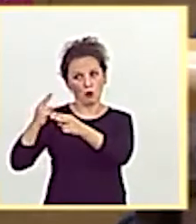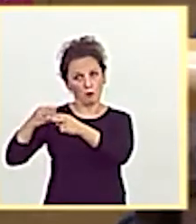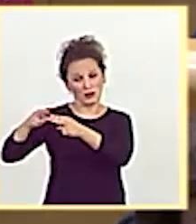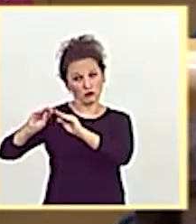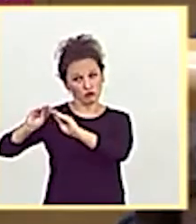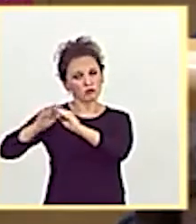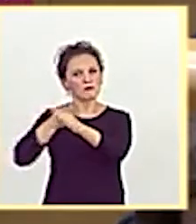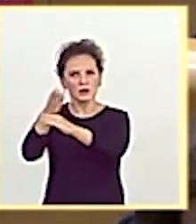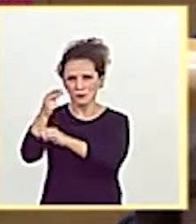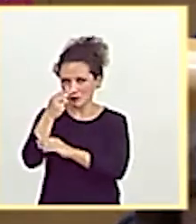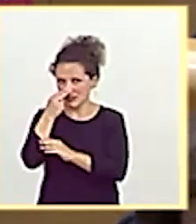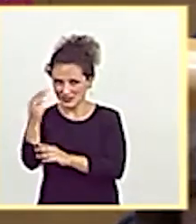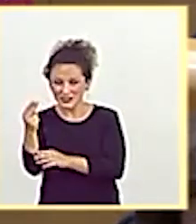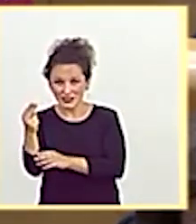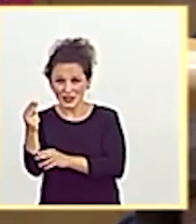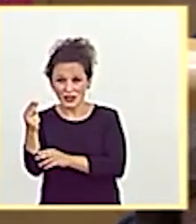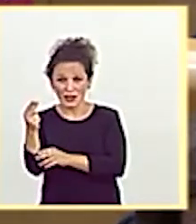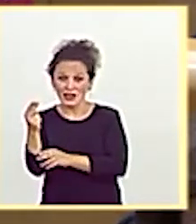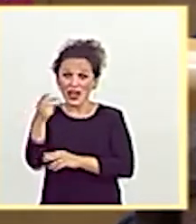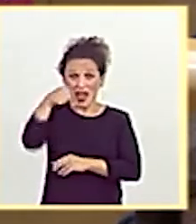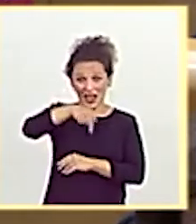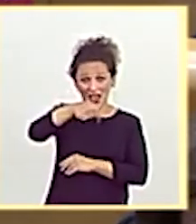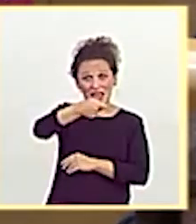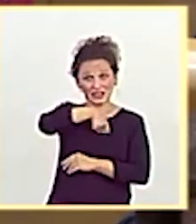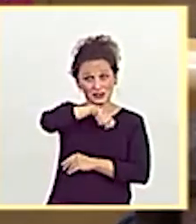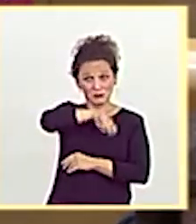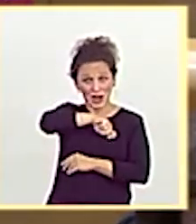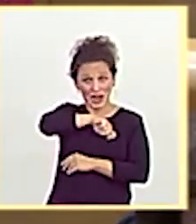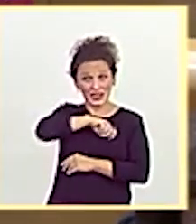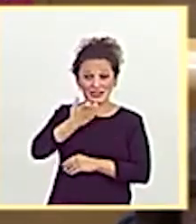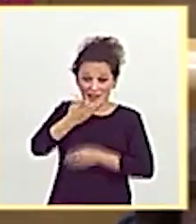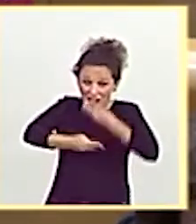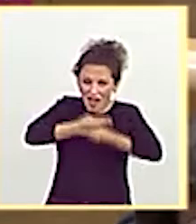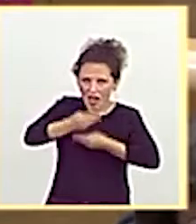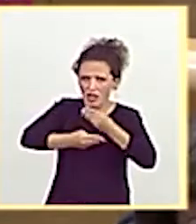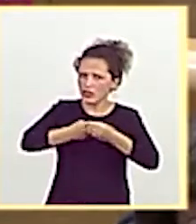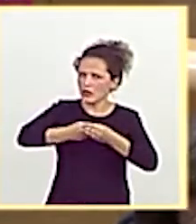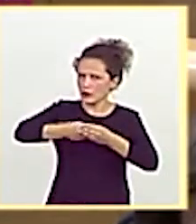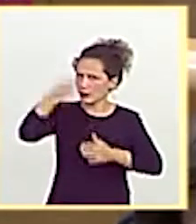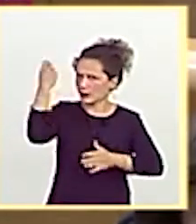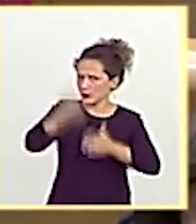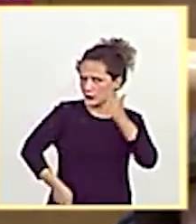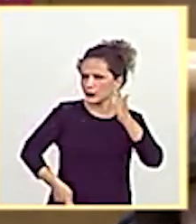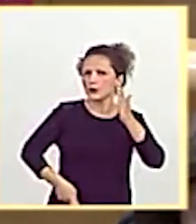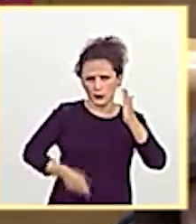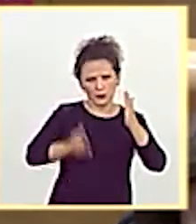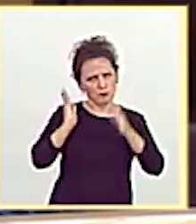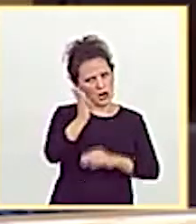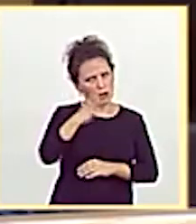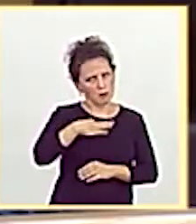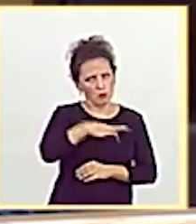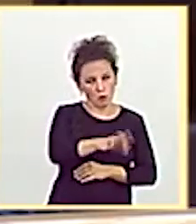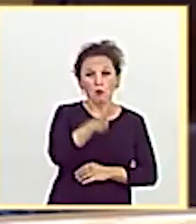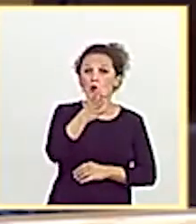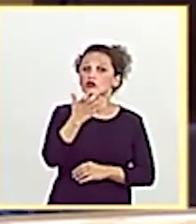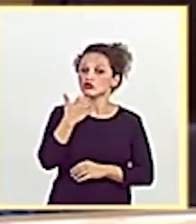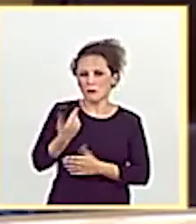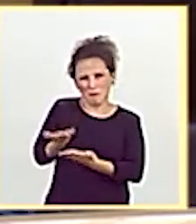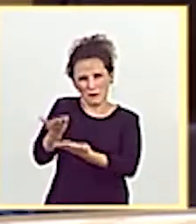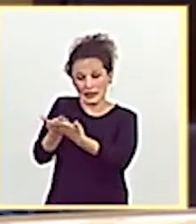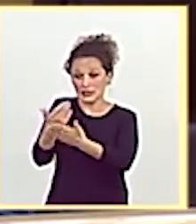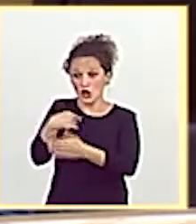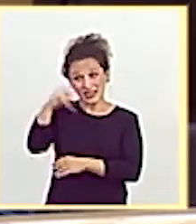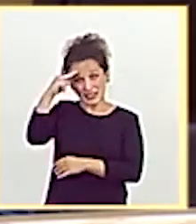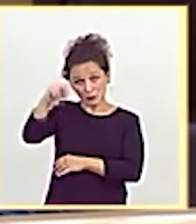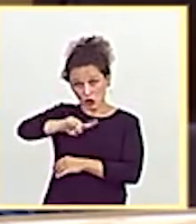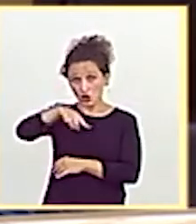señoría, que en España tienen un precio político muy alto. Y le pido que el mismo respeto que yo muestro